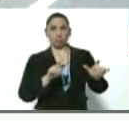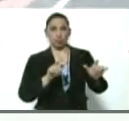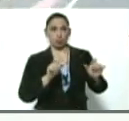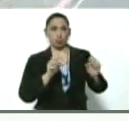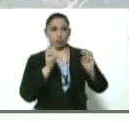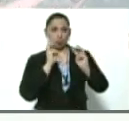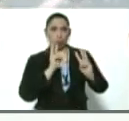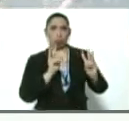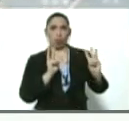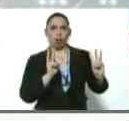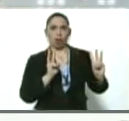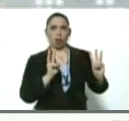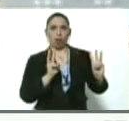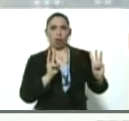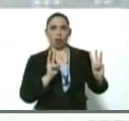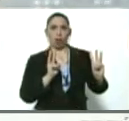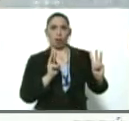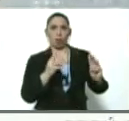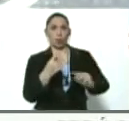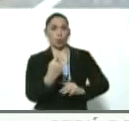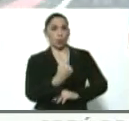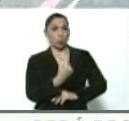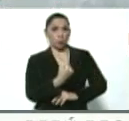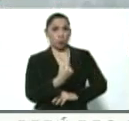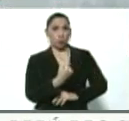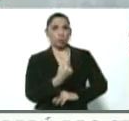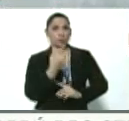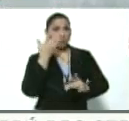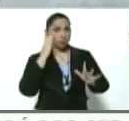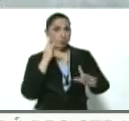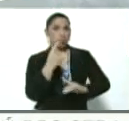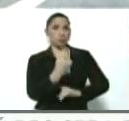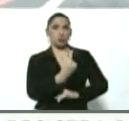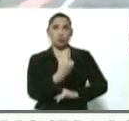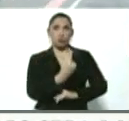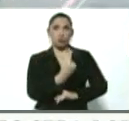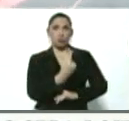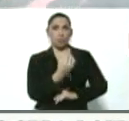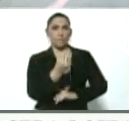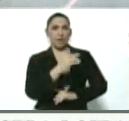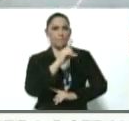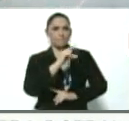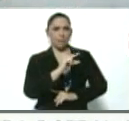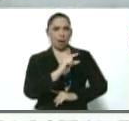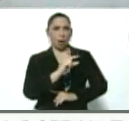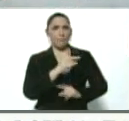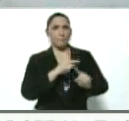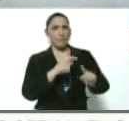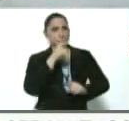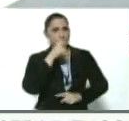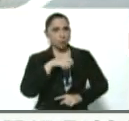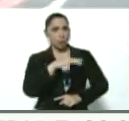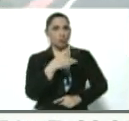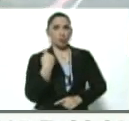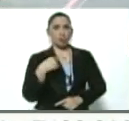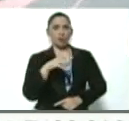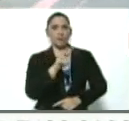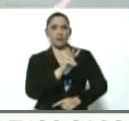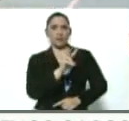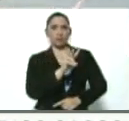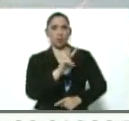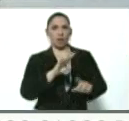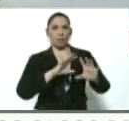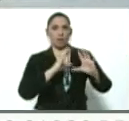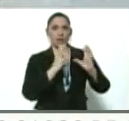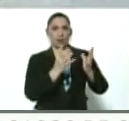caso, yo diría, sino único, posiblemente uno de los casos más bajos para una población como la que tiene Venezuela del